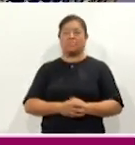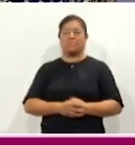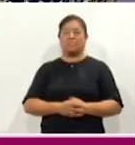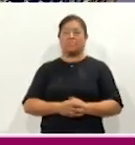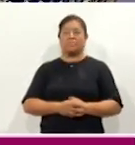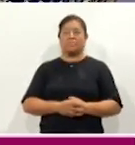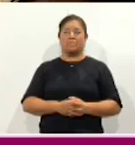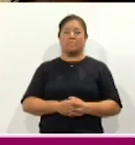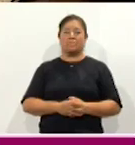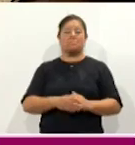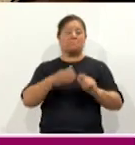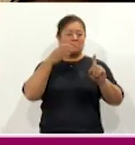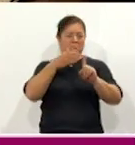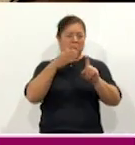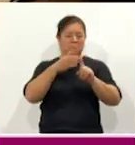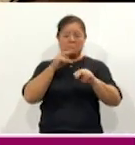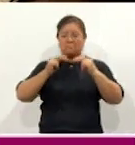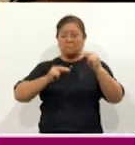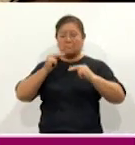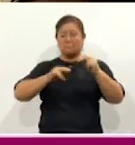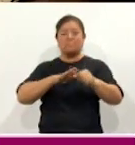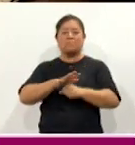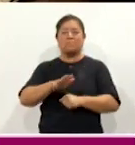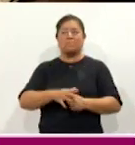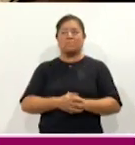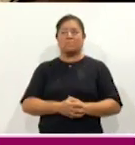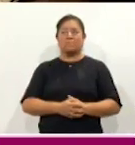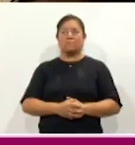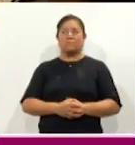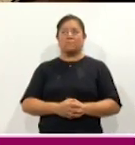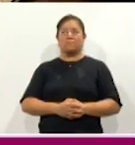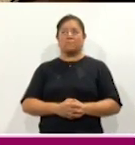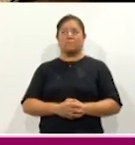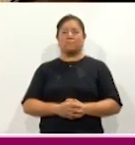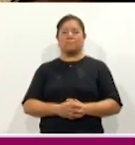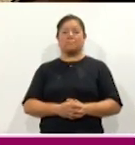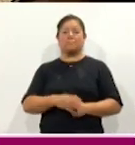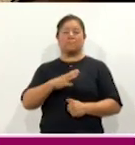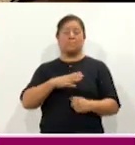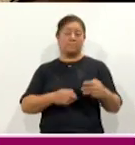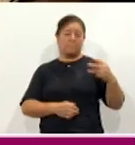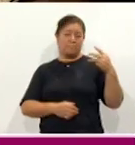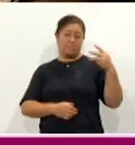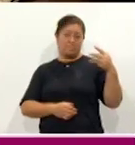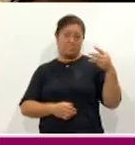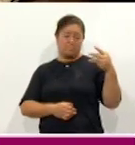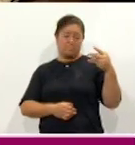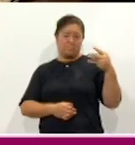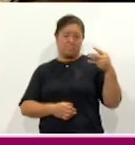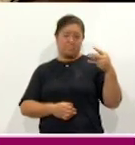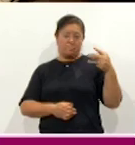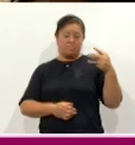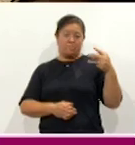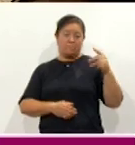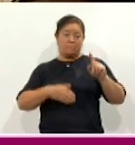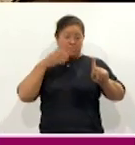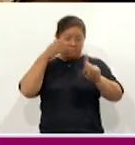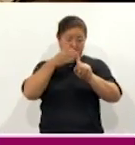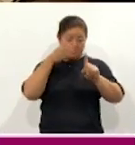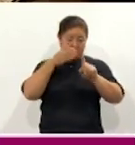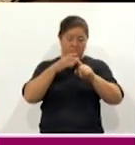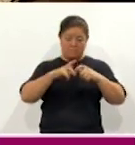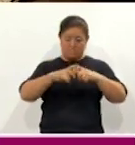sentido, ¿cuáles son los niveles de atención que tienen? En el ITEA tenemos tres niveles de atención, están enfocados para